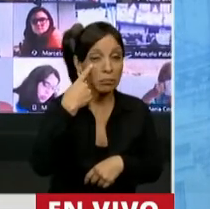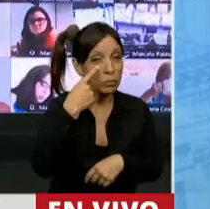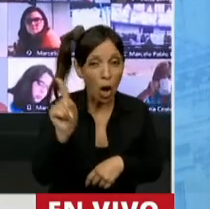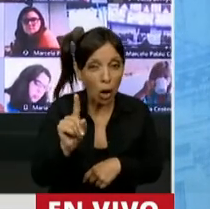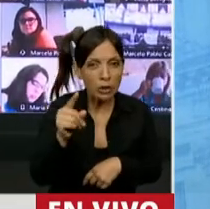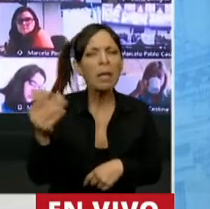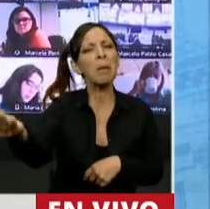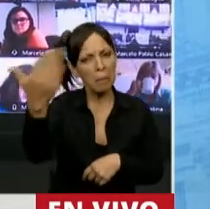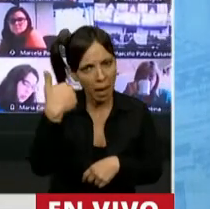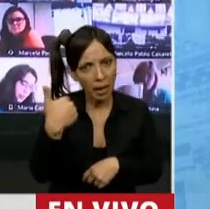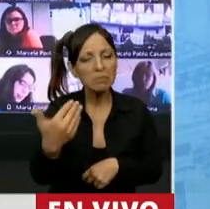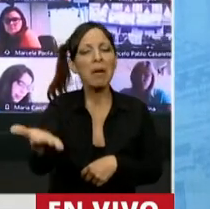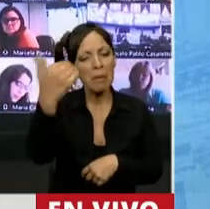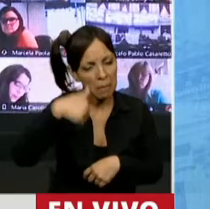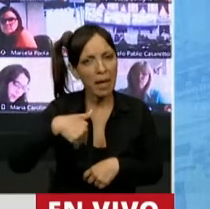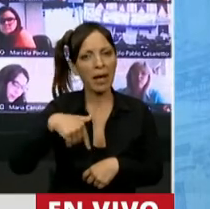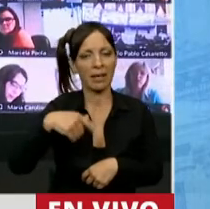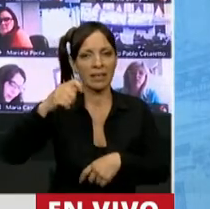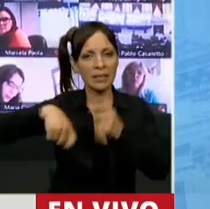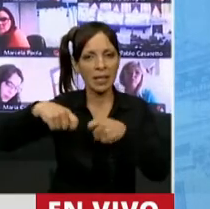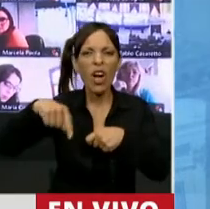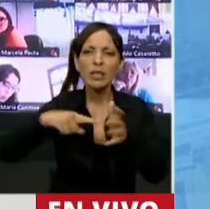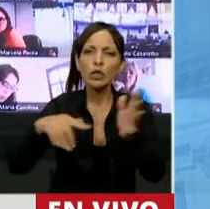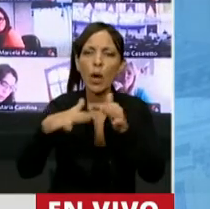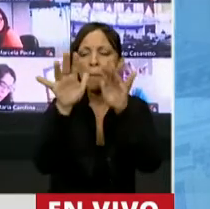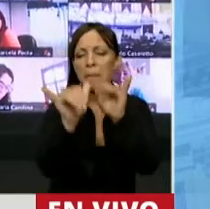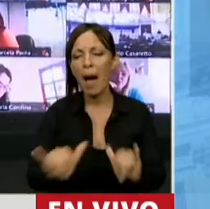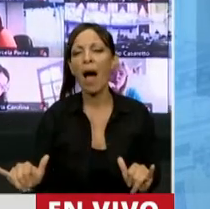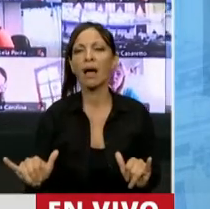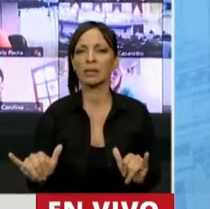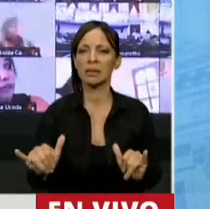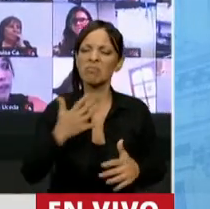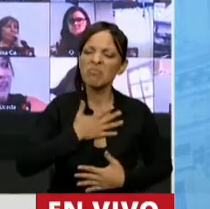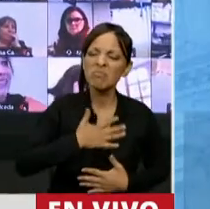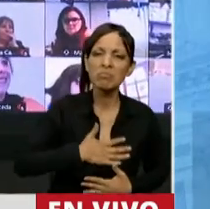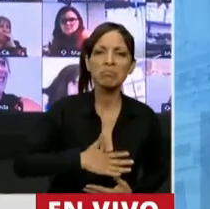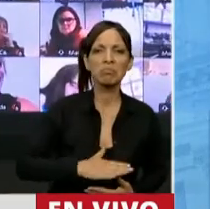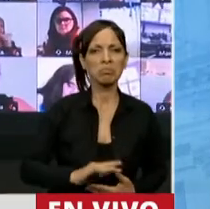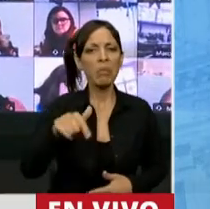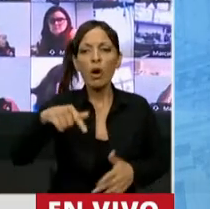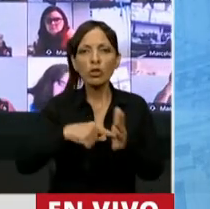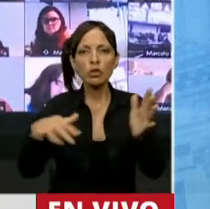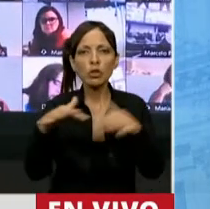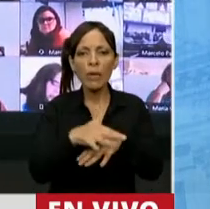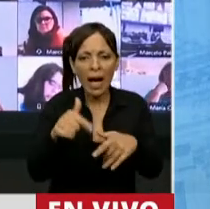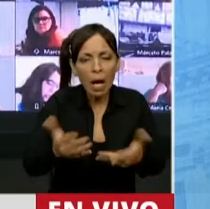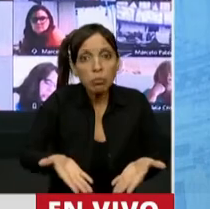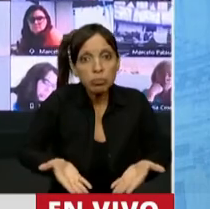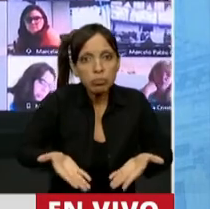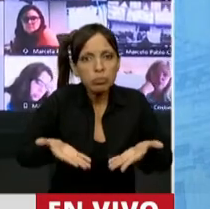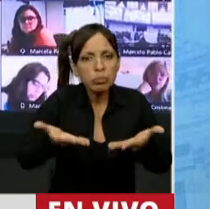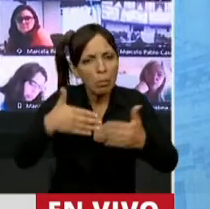que vengan a Santiago. Esta es una ciudad de paz. Esta es una ciudad de armonía. Esta es una ciudad donde se ha crecido.